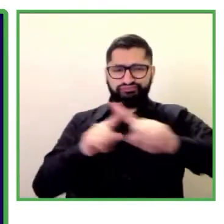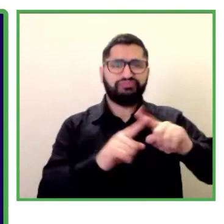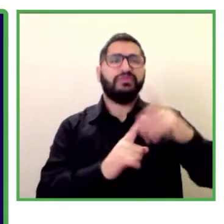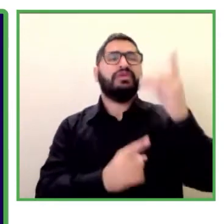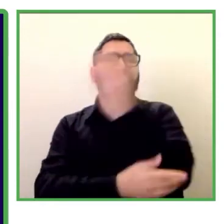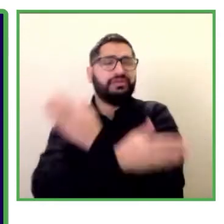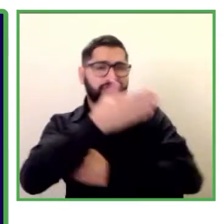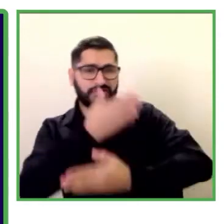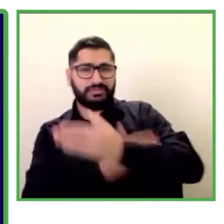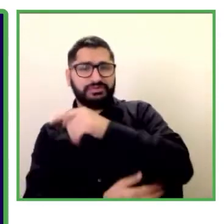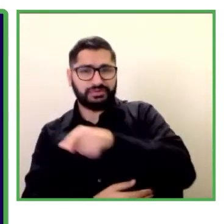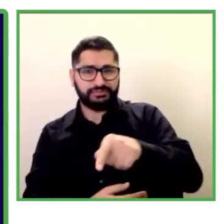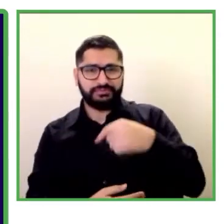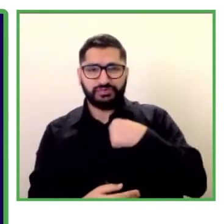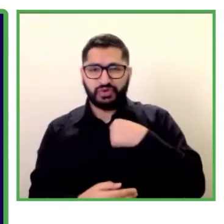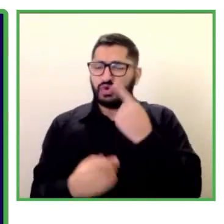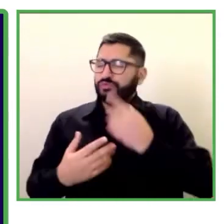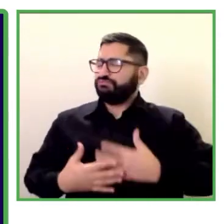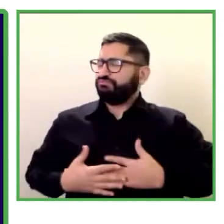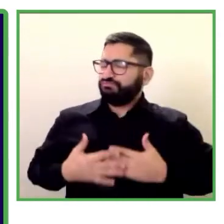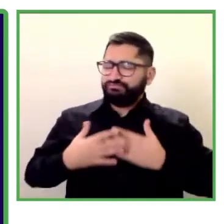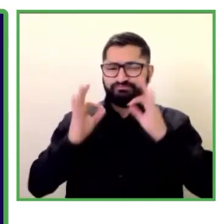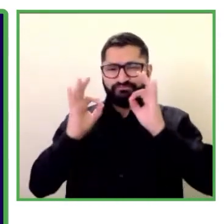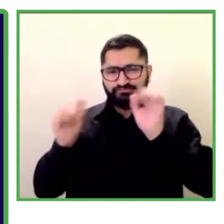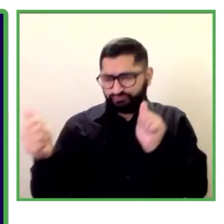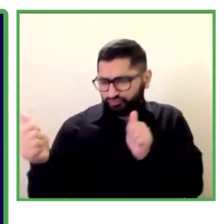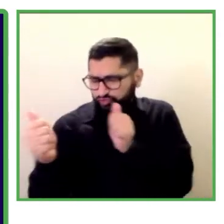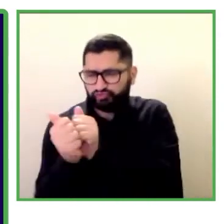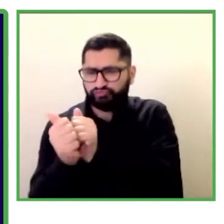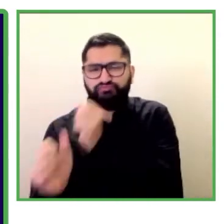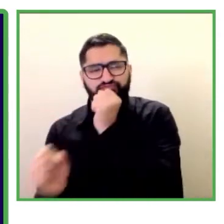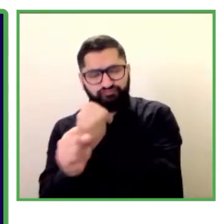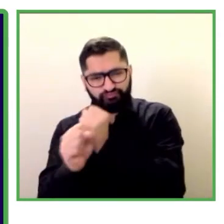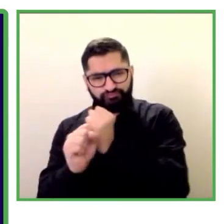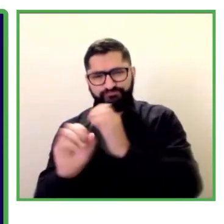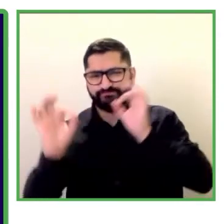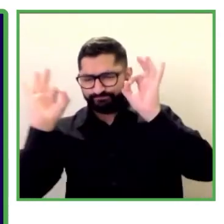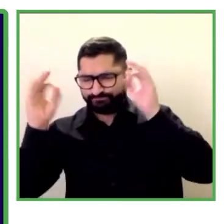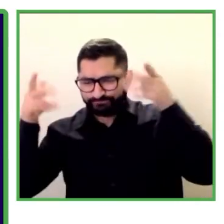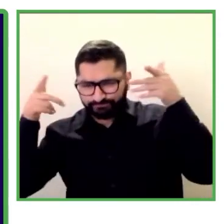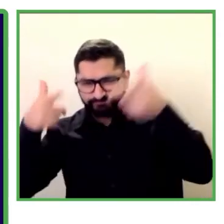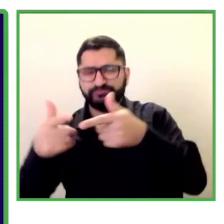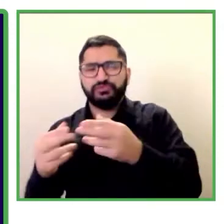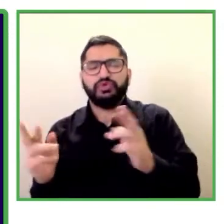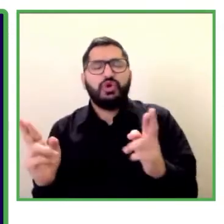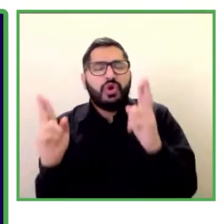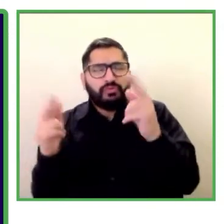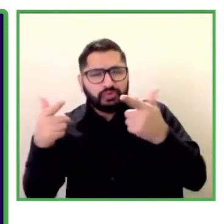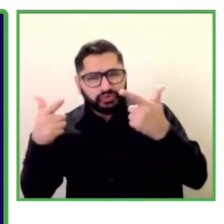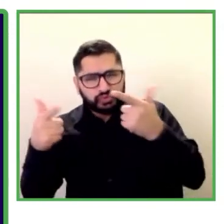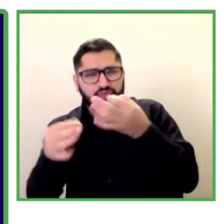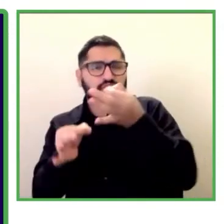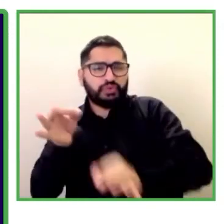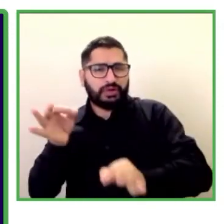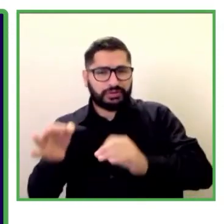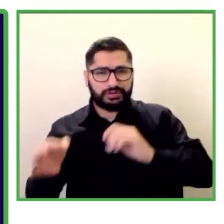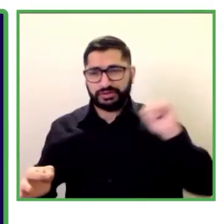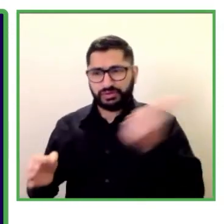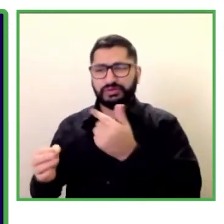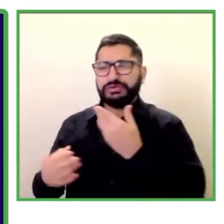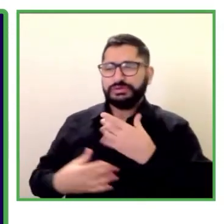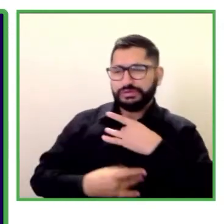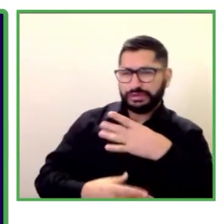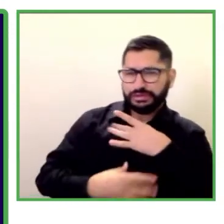Enhorabuena por la iniciativa. Muy interesante estar revisando brevemente el programa. Muy buenos